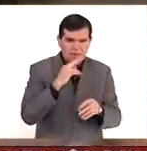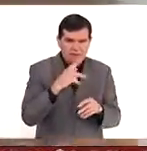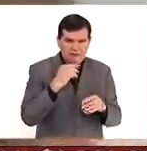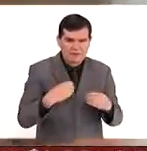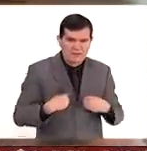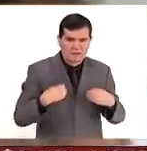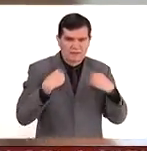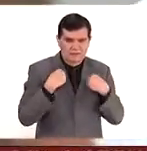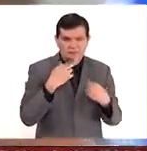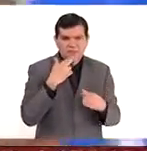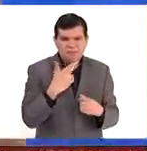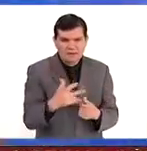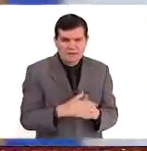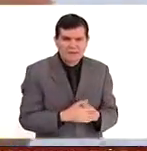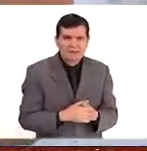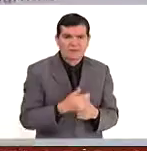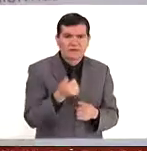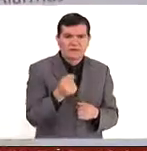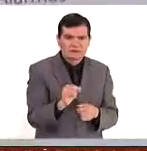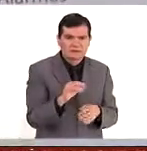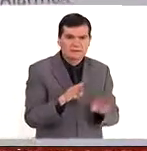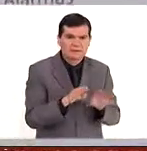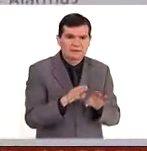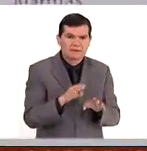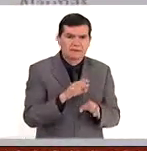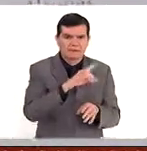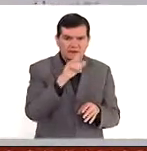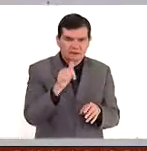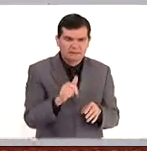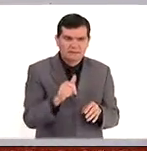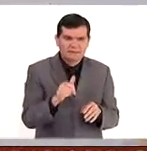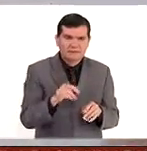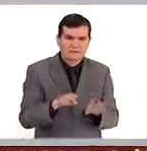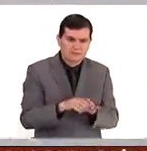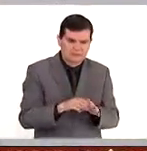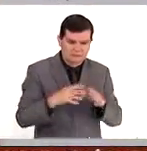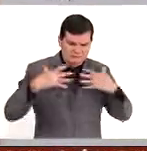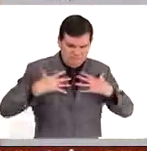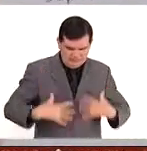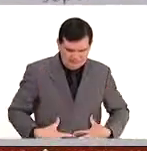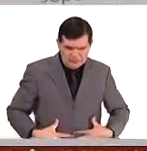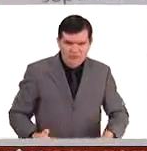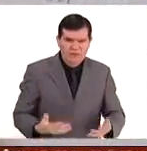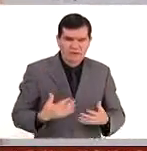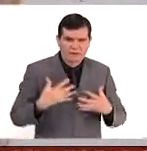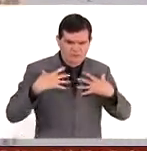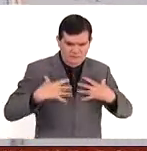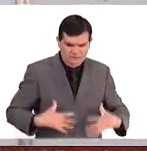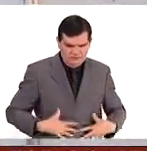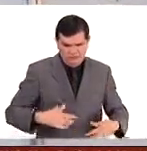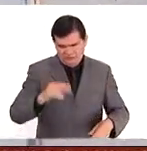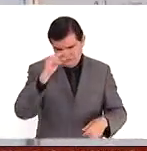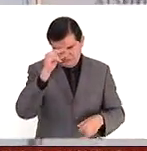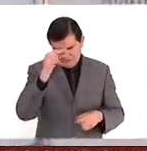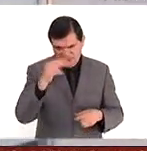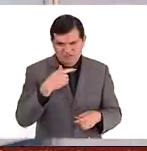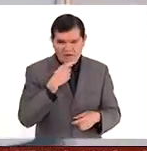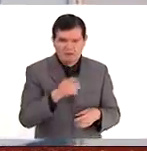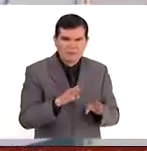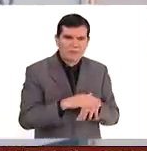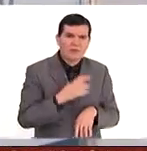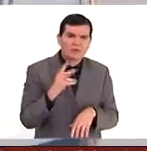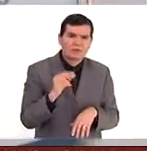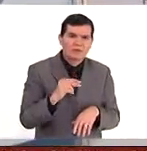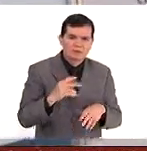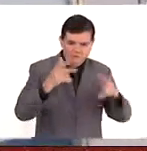condiciones de vida. Así que, bueno, empezamos con un chaleco, el chaleco inteligente. Y luego dijimos, bueno, no,